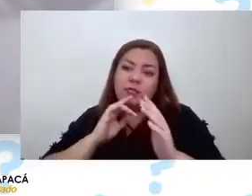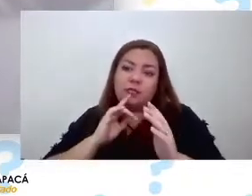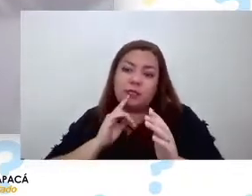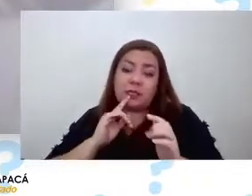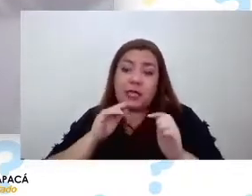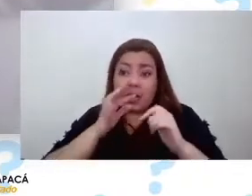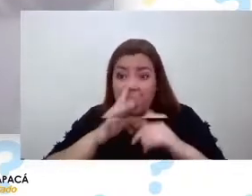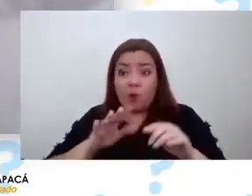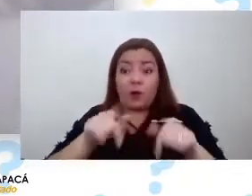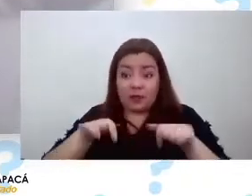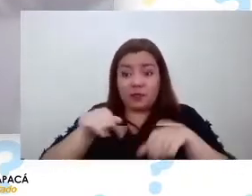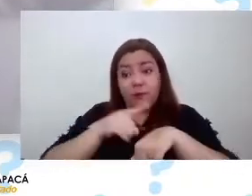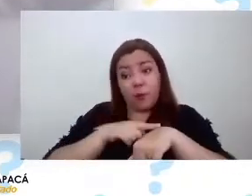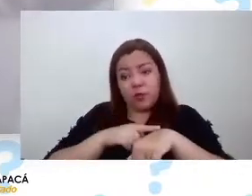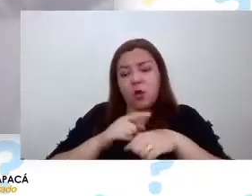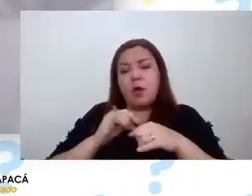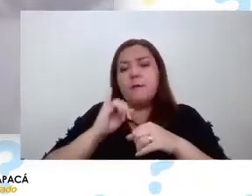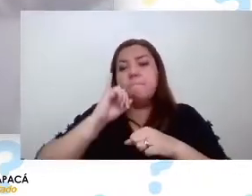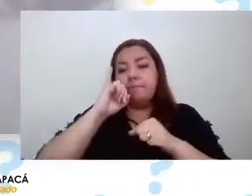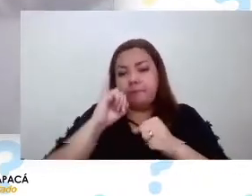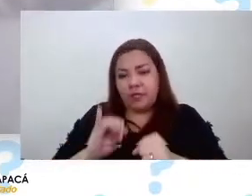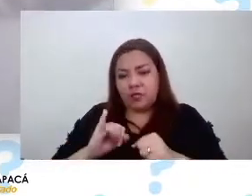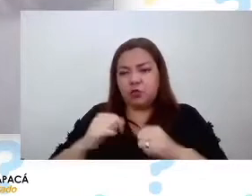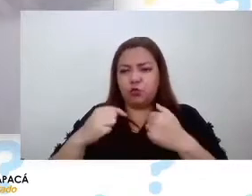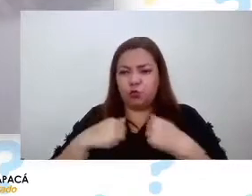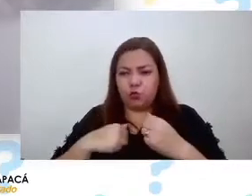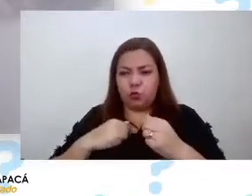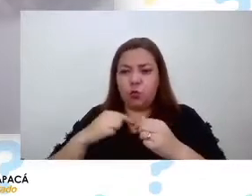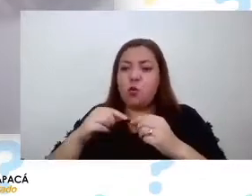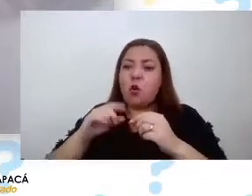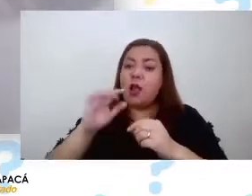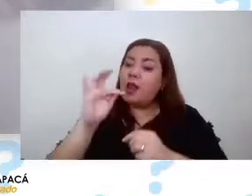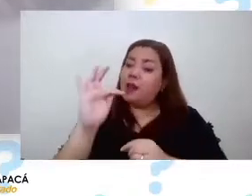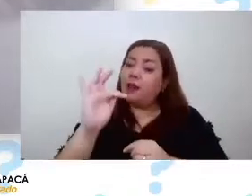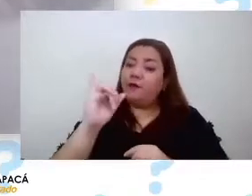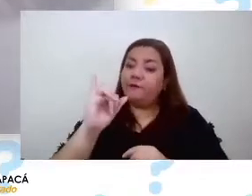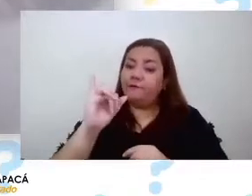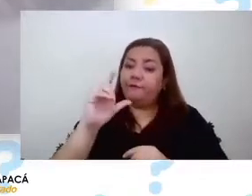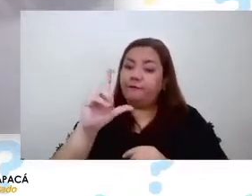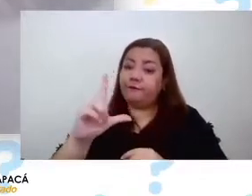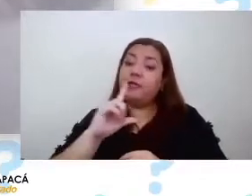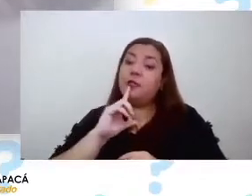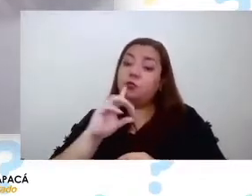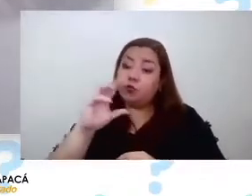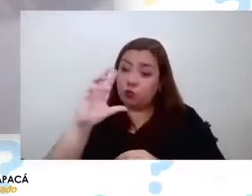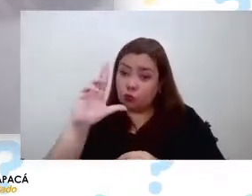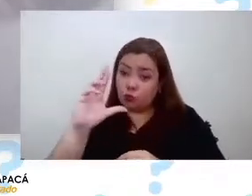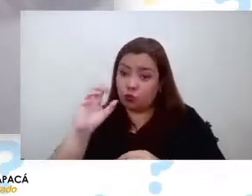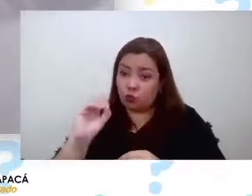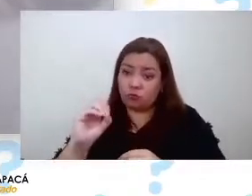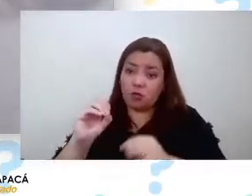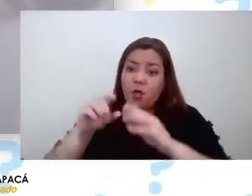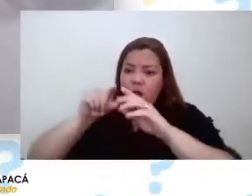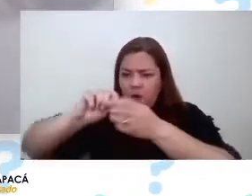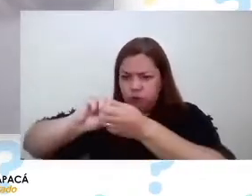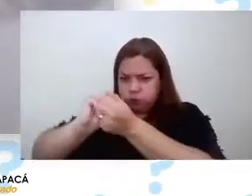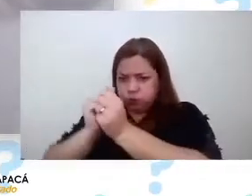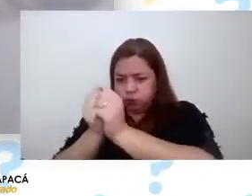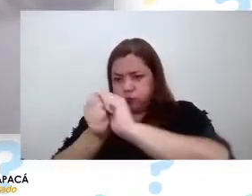momento pero sí puede ser potable si uno la pasa por filtros sí como cualquier tipo de agua que uno